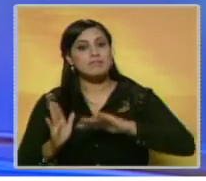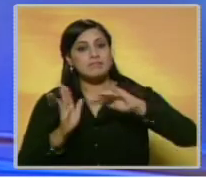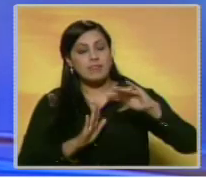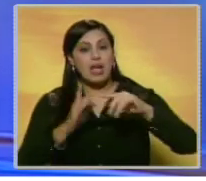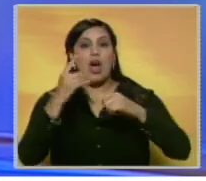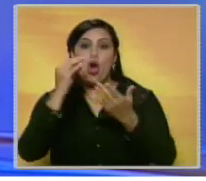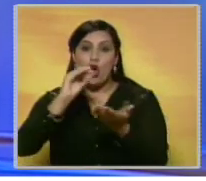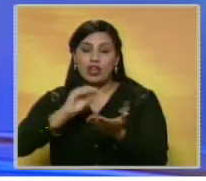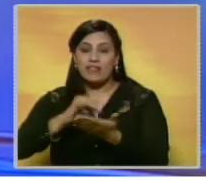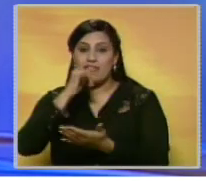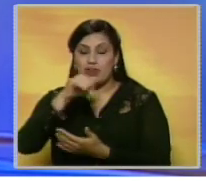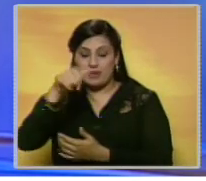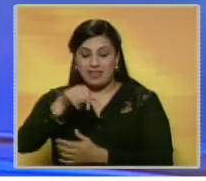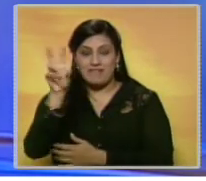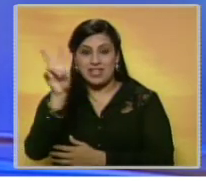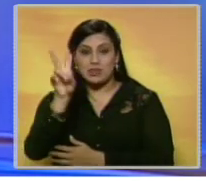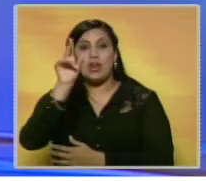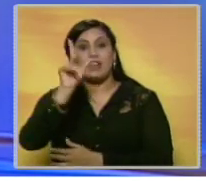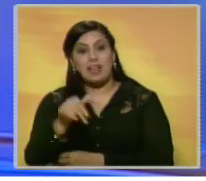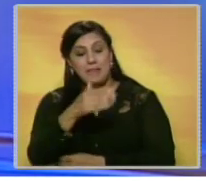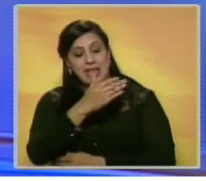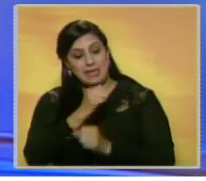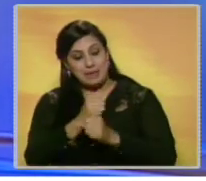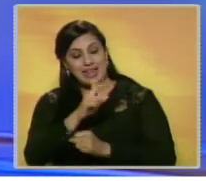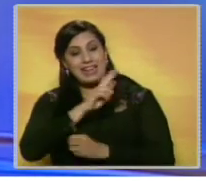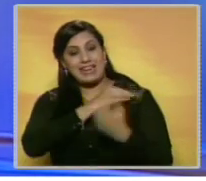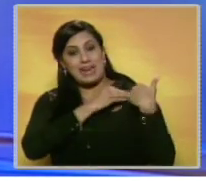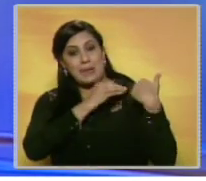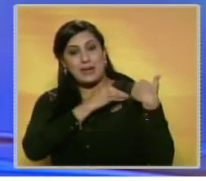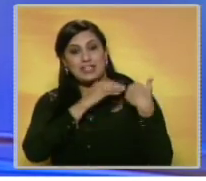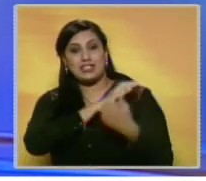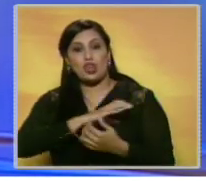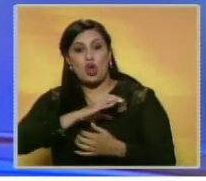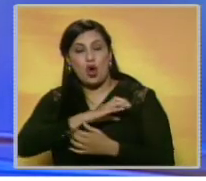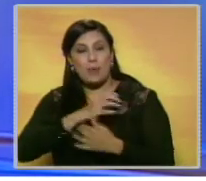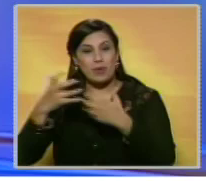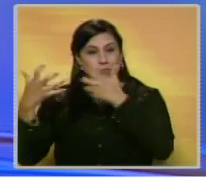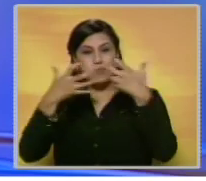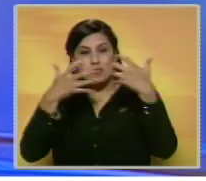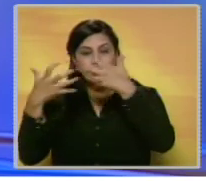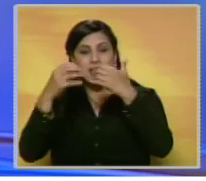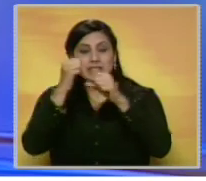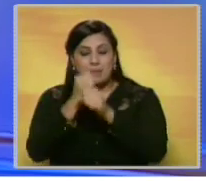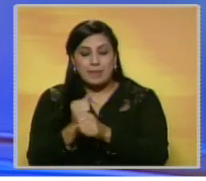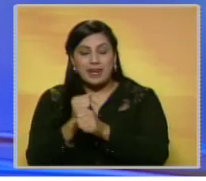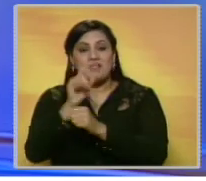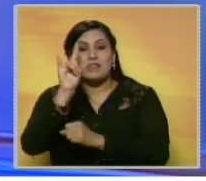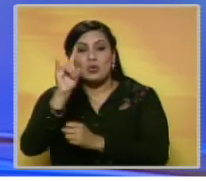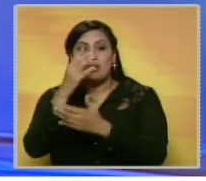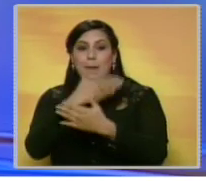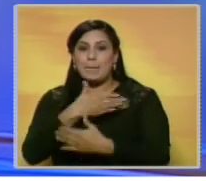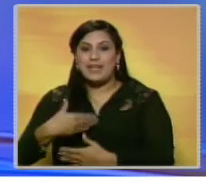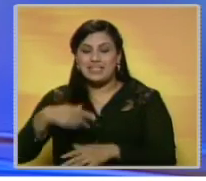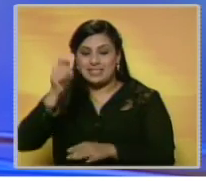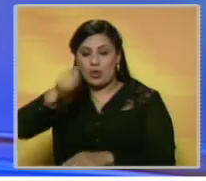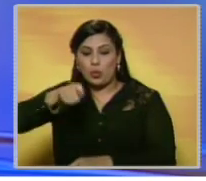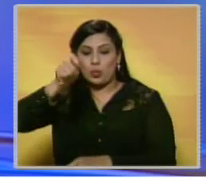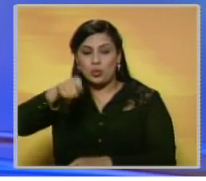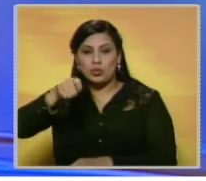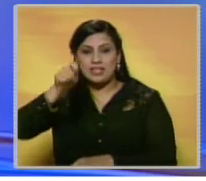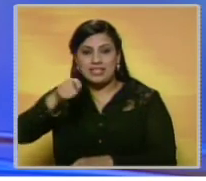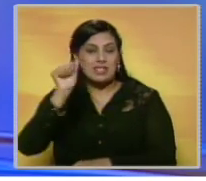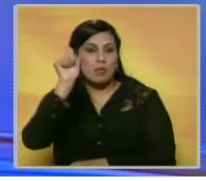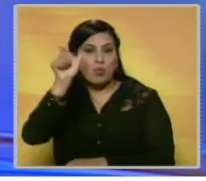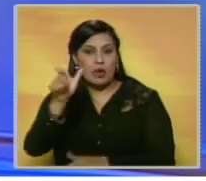Bueno, volvemos a Noticias Nacionales. Tenemos que los representantes del Comité de Víctimas de las Guarimbas se reunieron este lunes con la presidenta del Tribunal Supremo de Justicia,